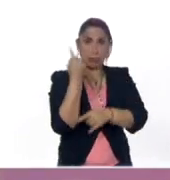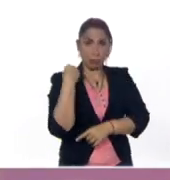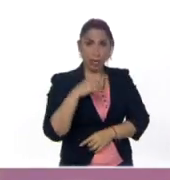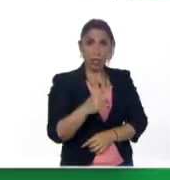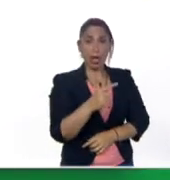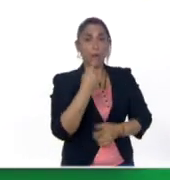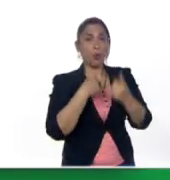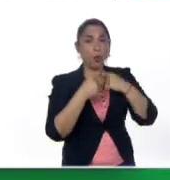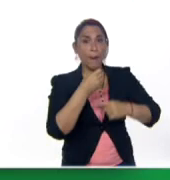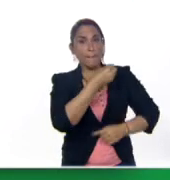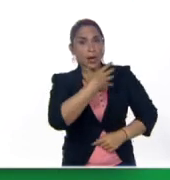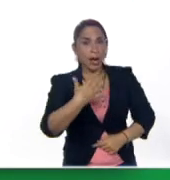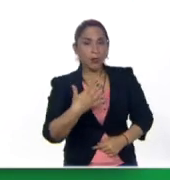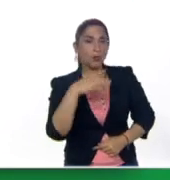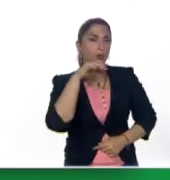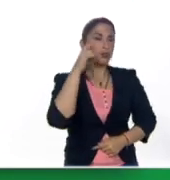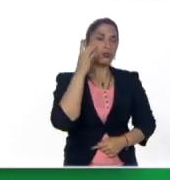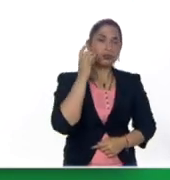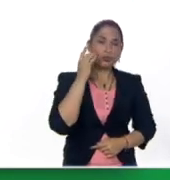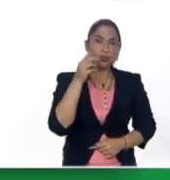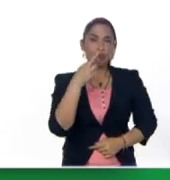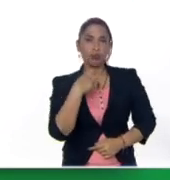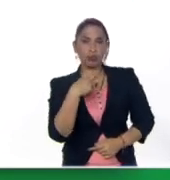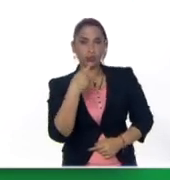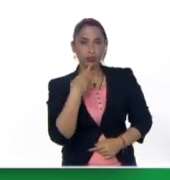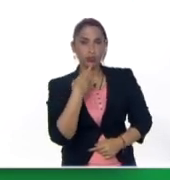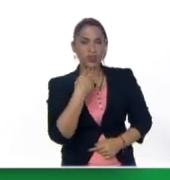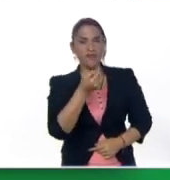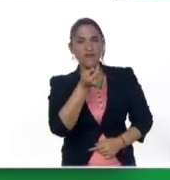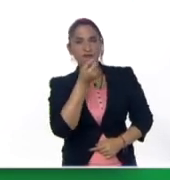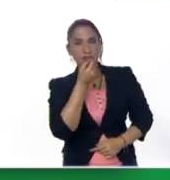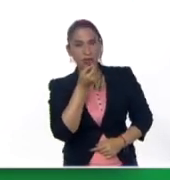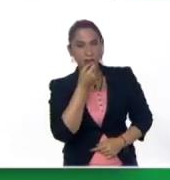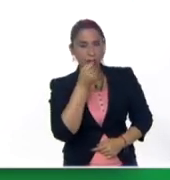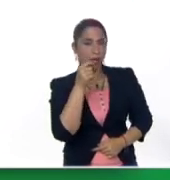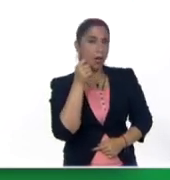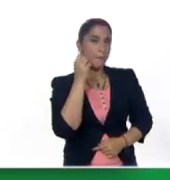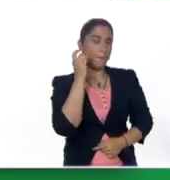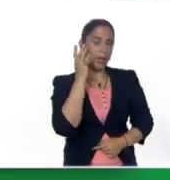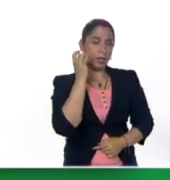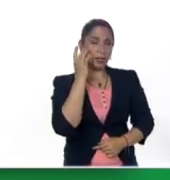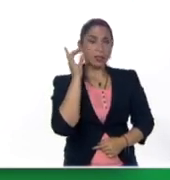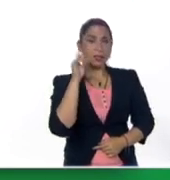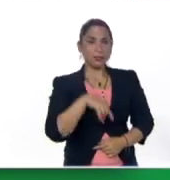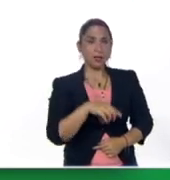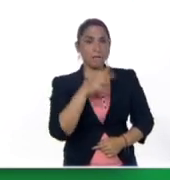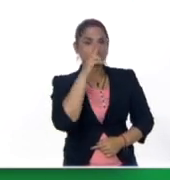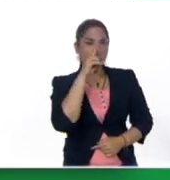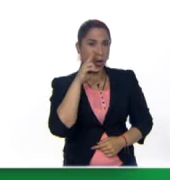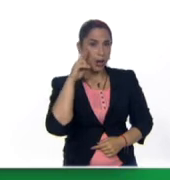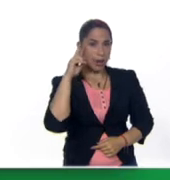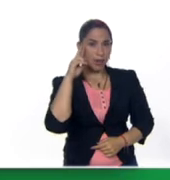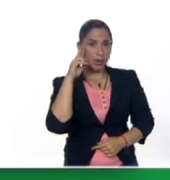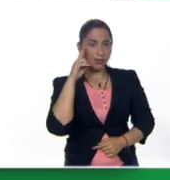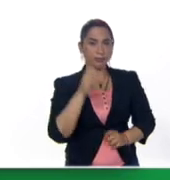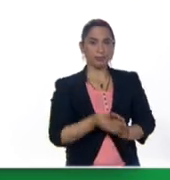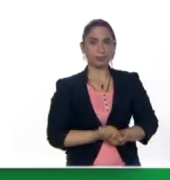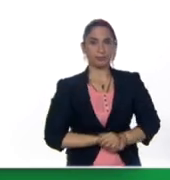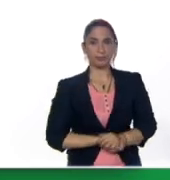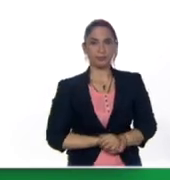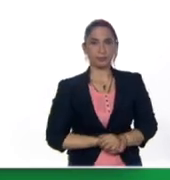blanco, azul, rojo, verde, amarillo, violeta y añil.